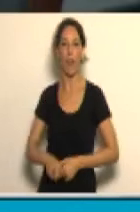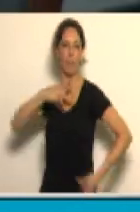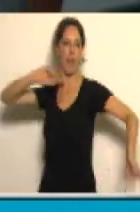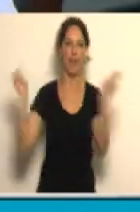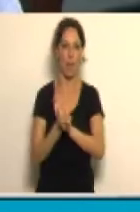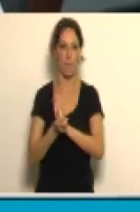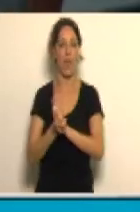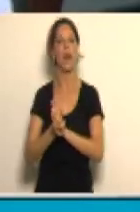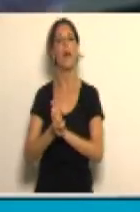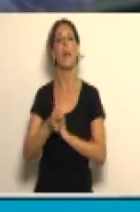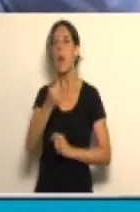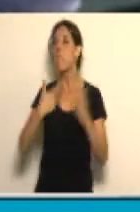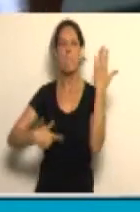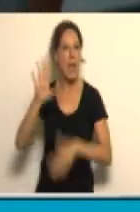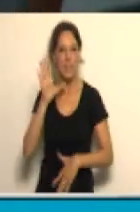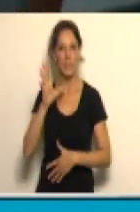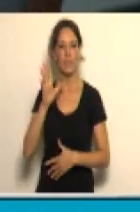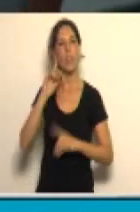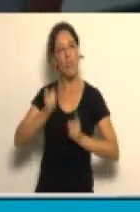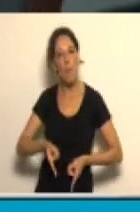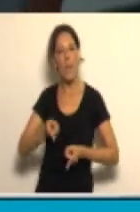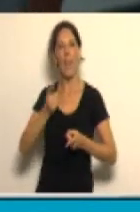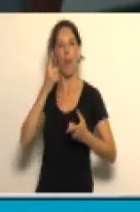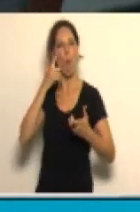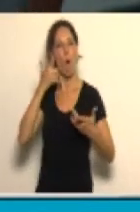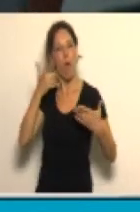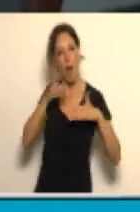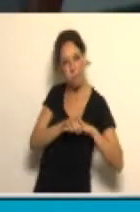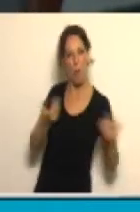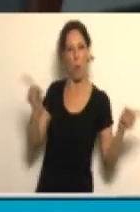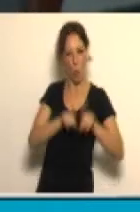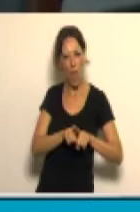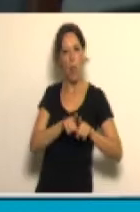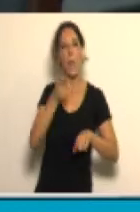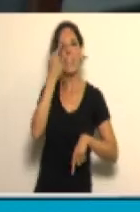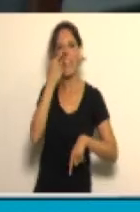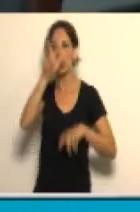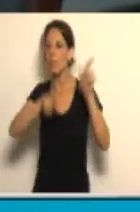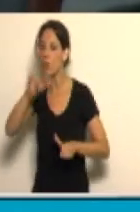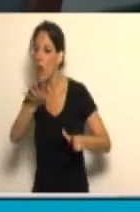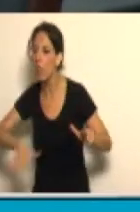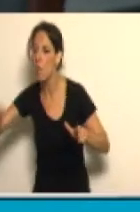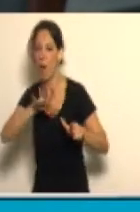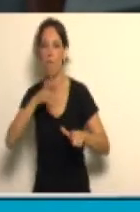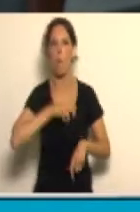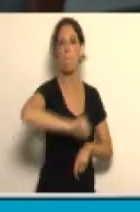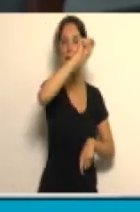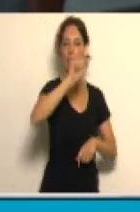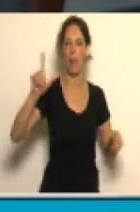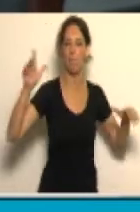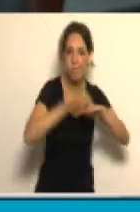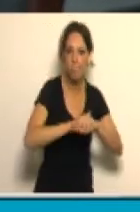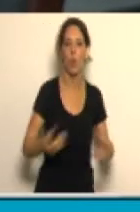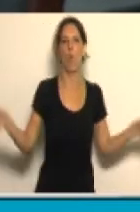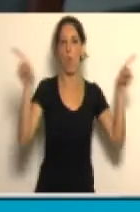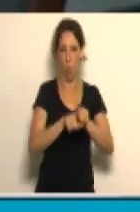y sobre todo a reconciliar definitivamente los intereses del pueblo y de la patria con los intereses de